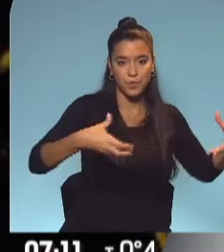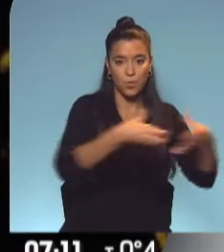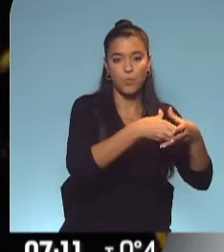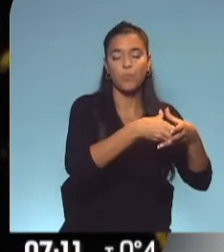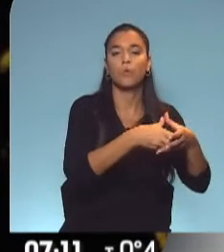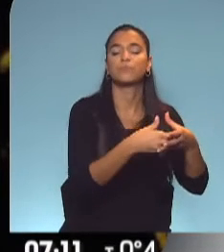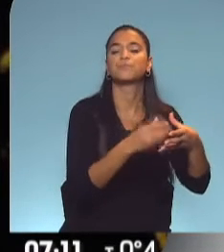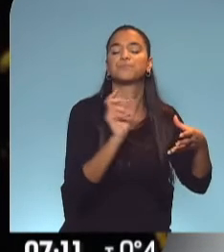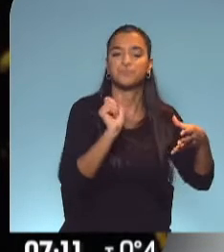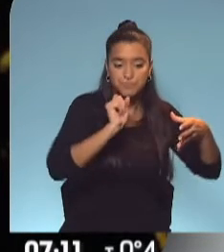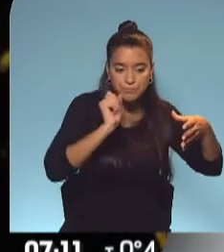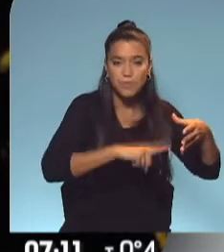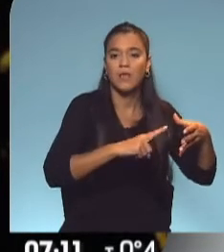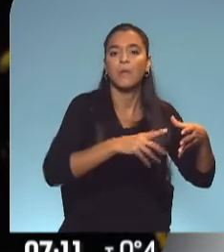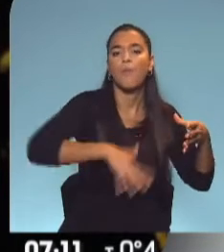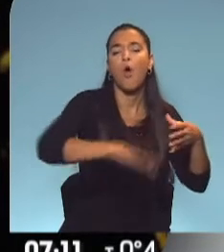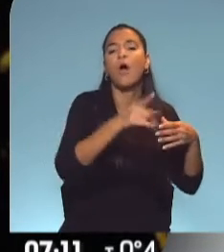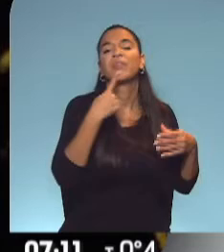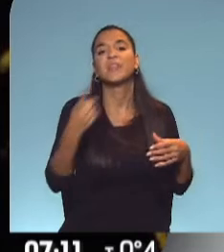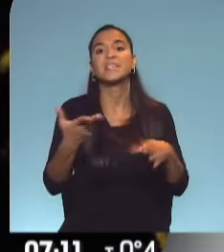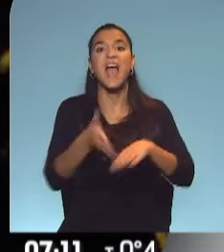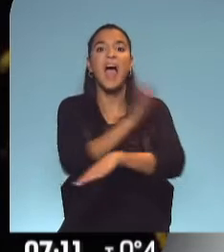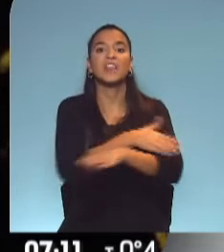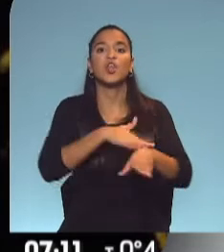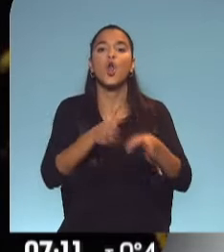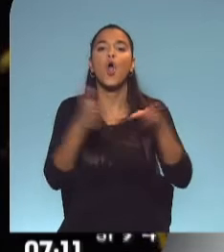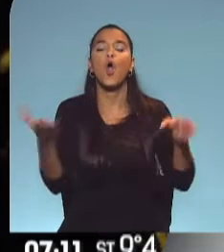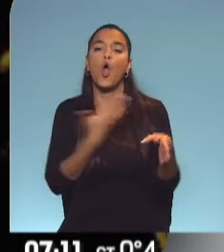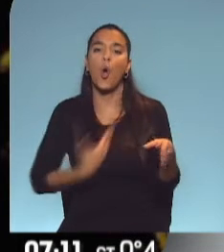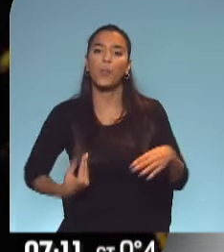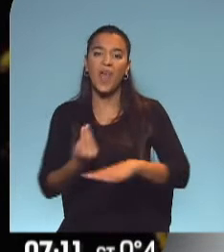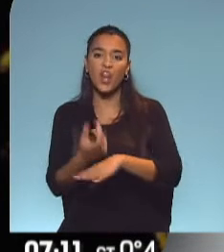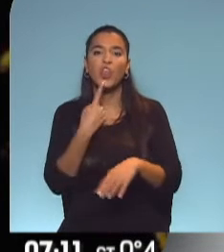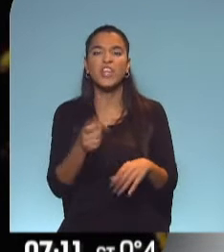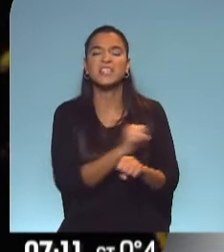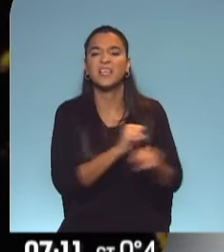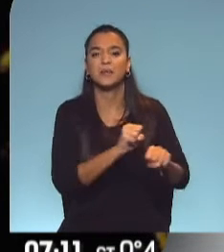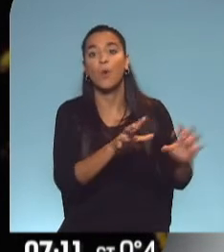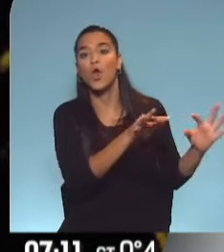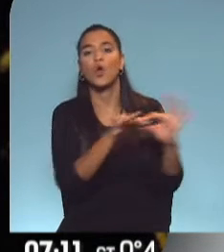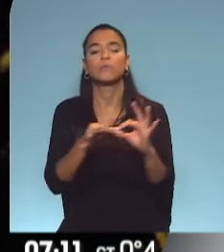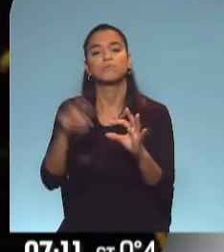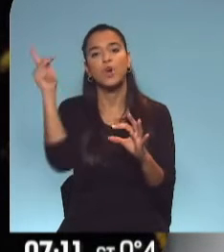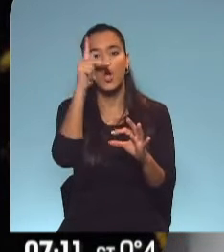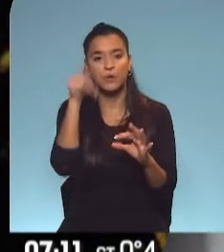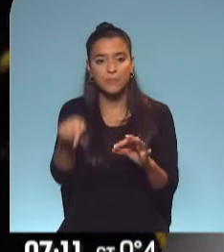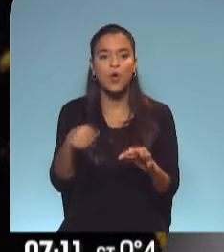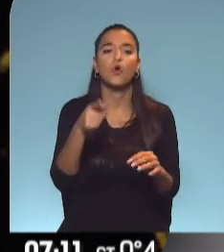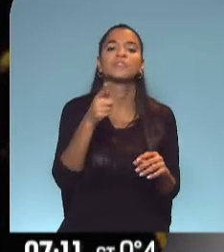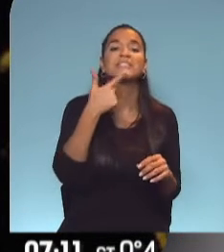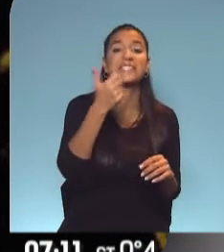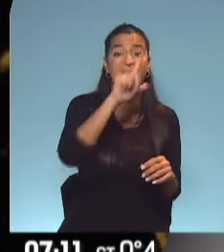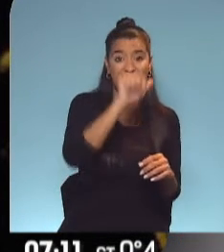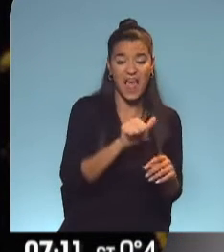como radicalizado, como terrorista por el anterior gobierno, lo vincula con el kirchnerismo, con Milagro Sala,